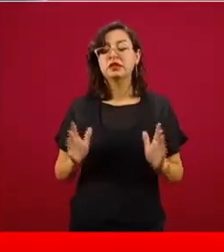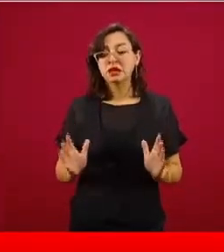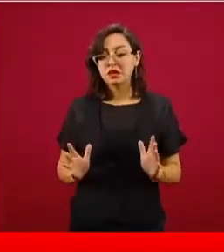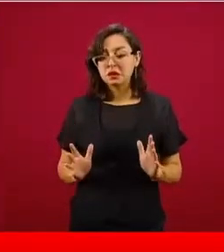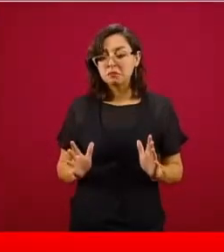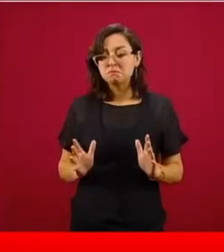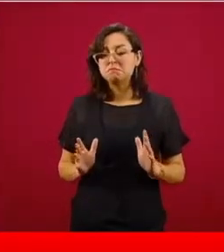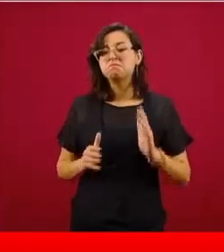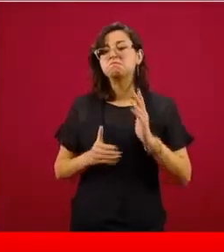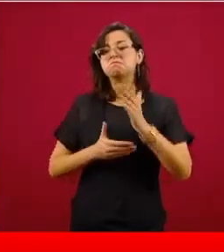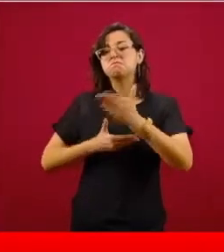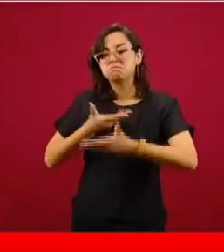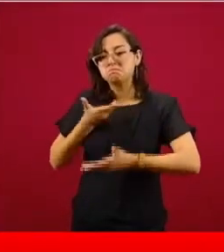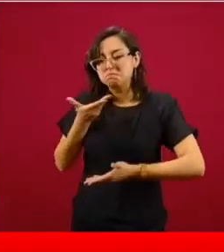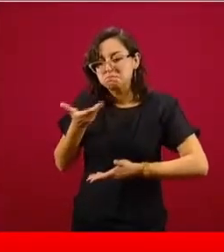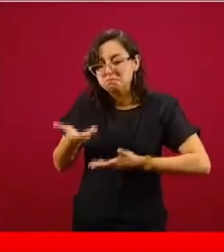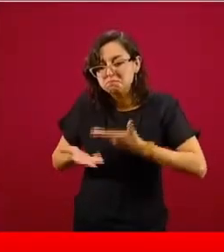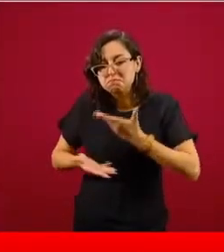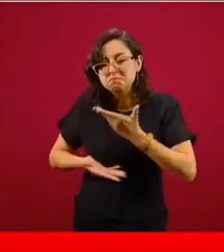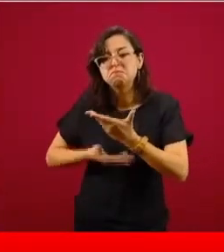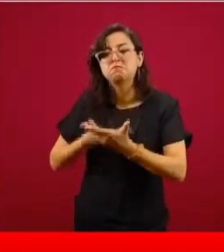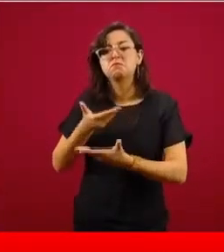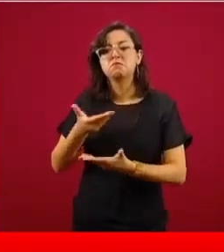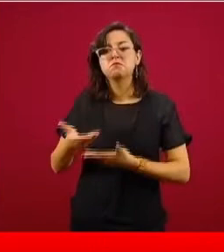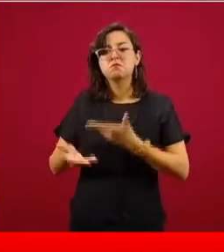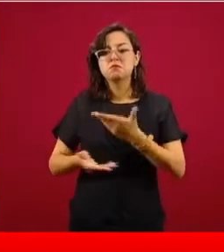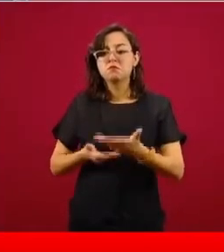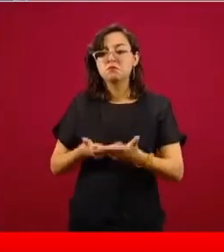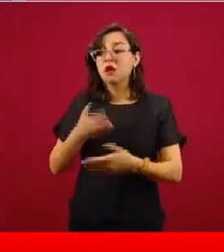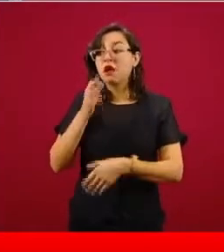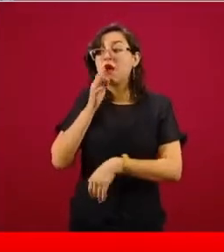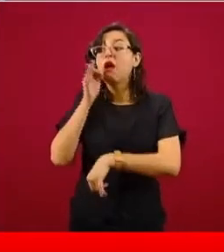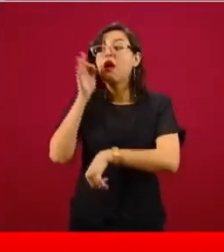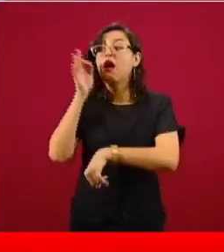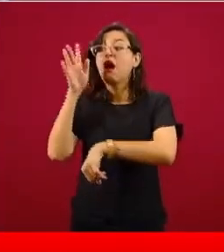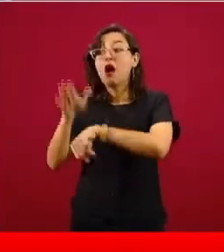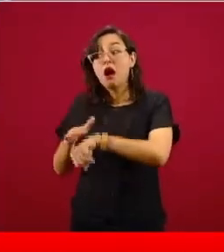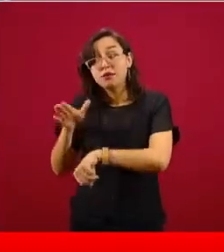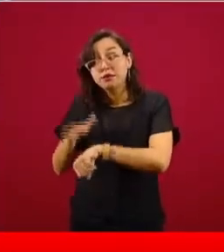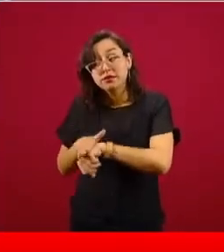de informarles.